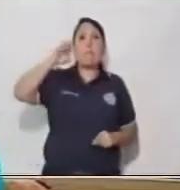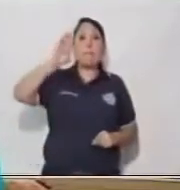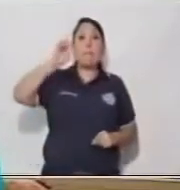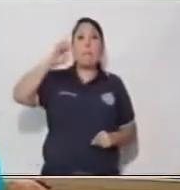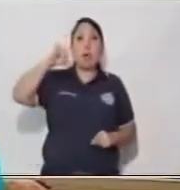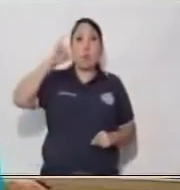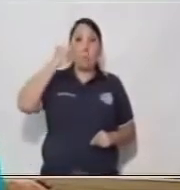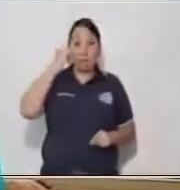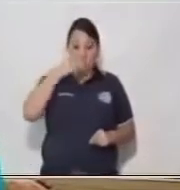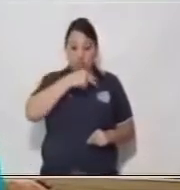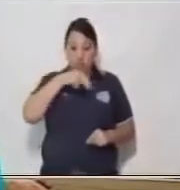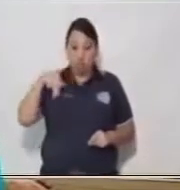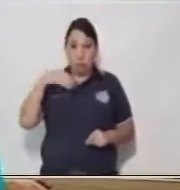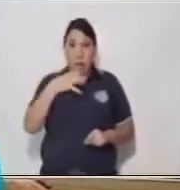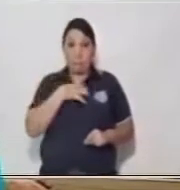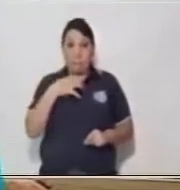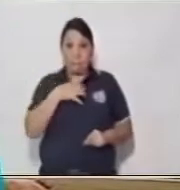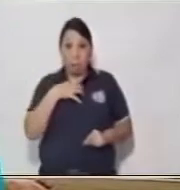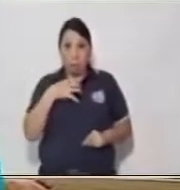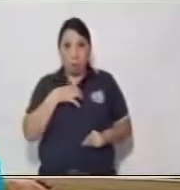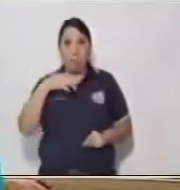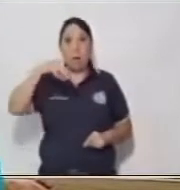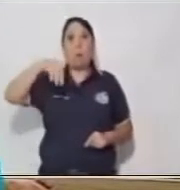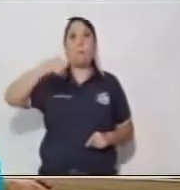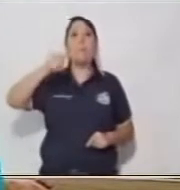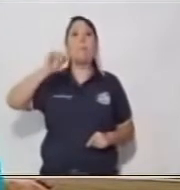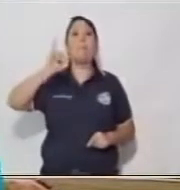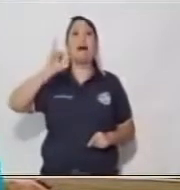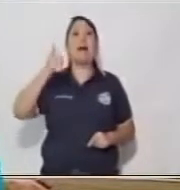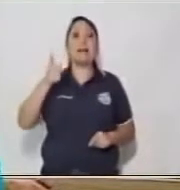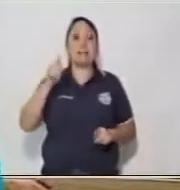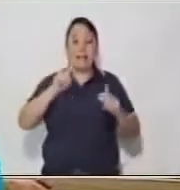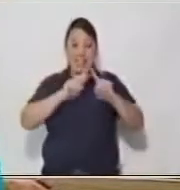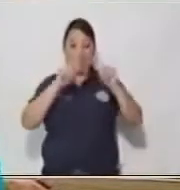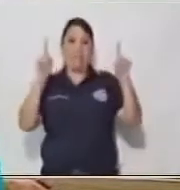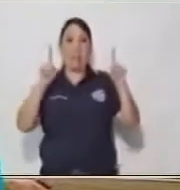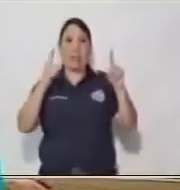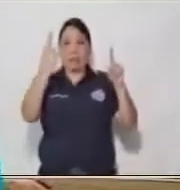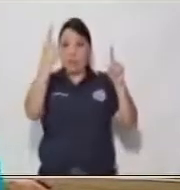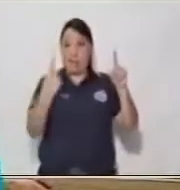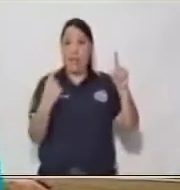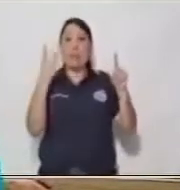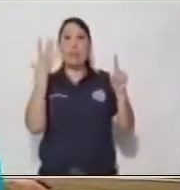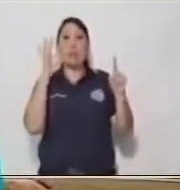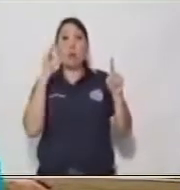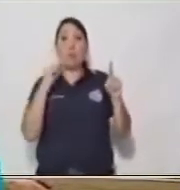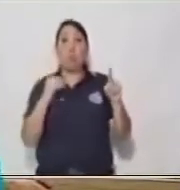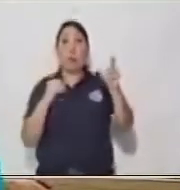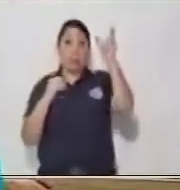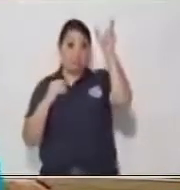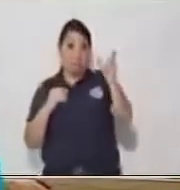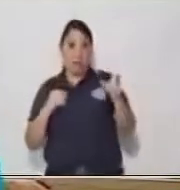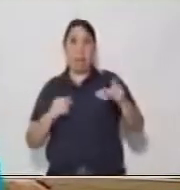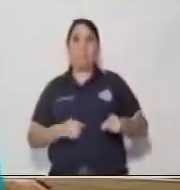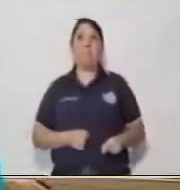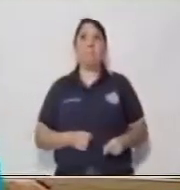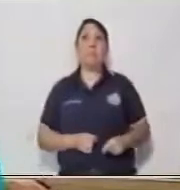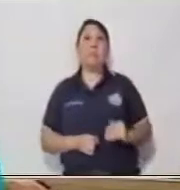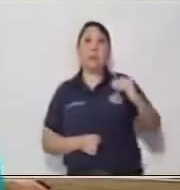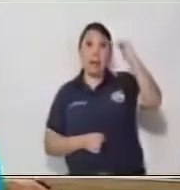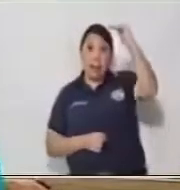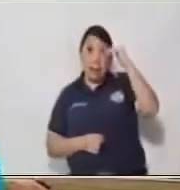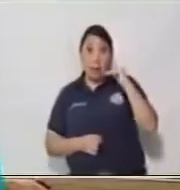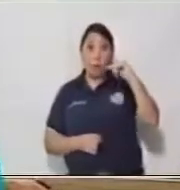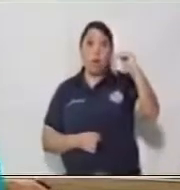nombre propio, es María. María la va a diferenciar de todos los sustantivos comunes. Luego vemos el